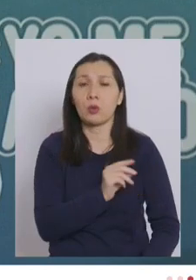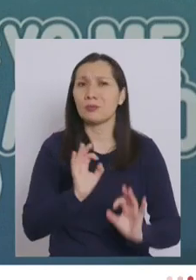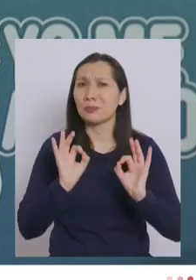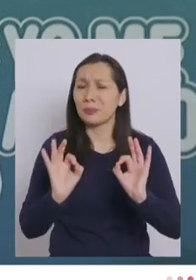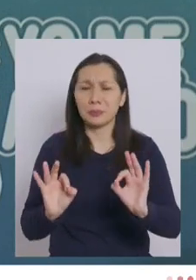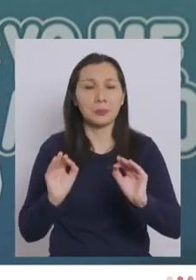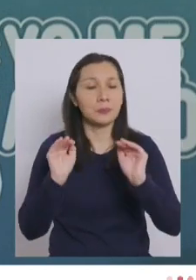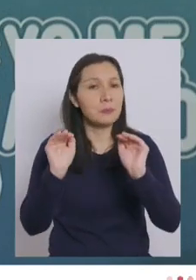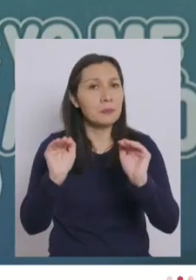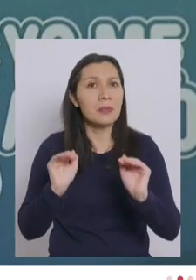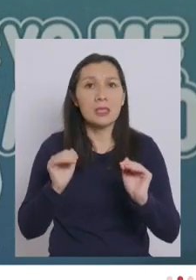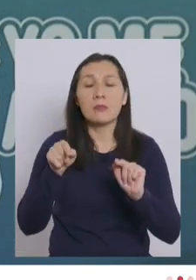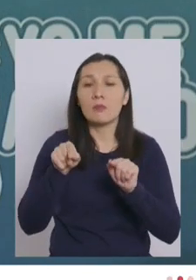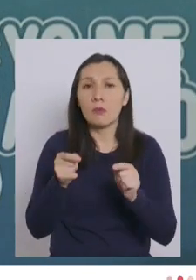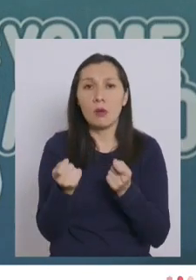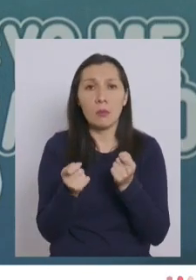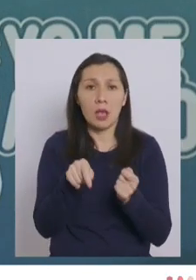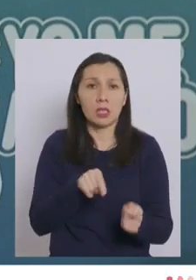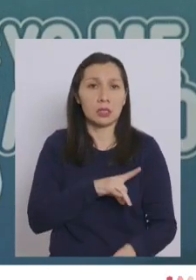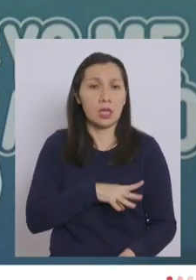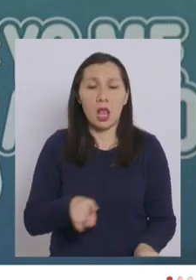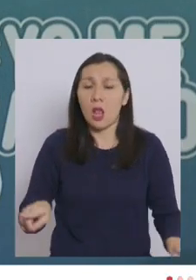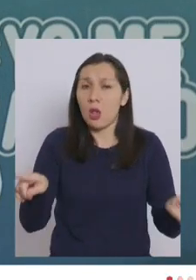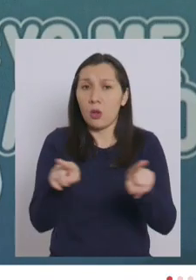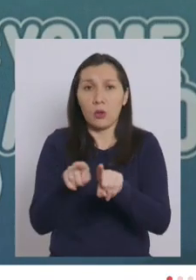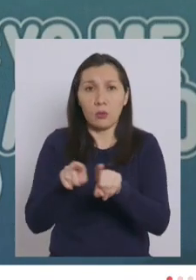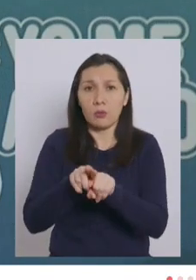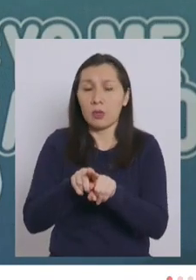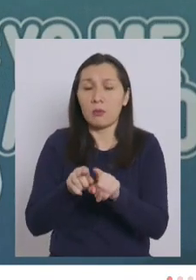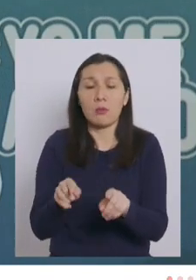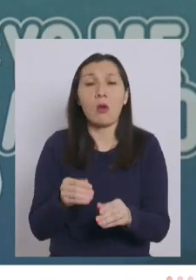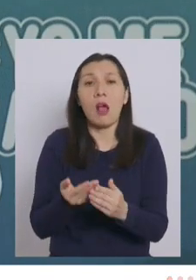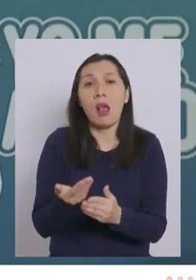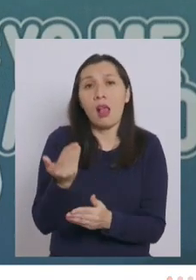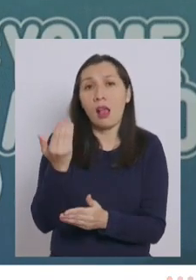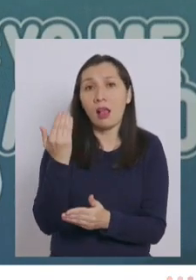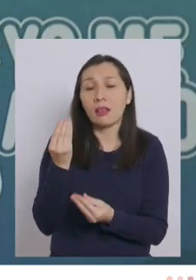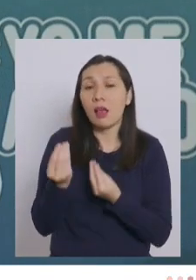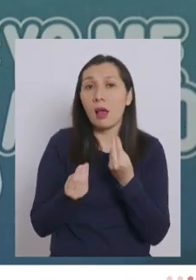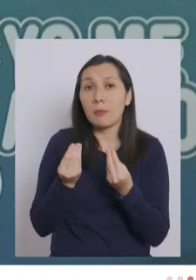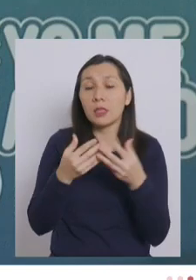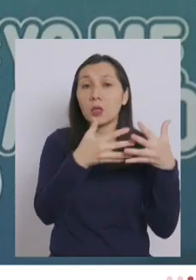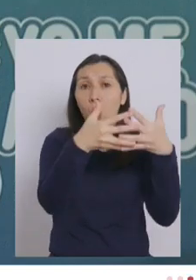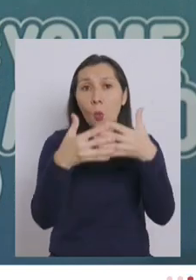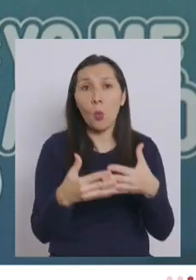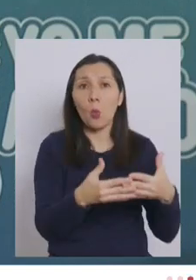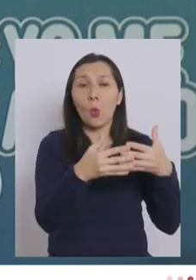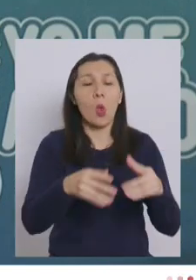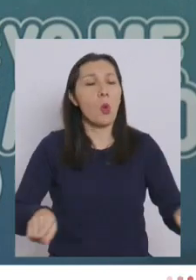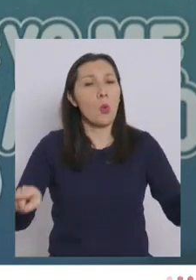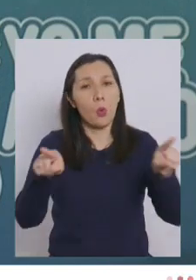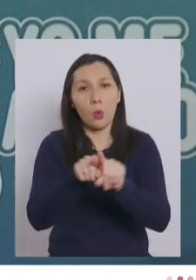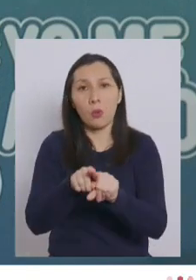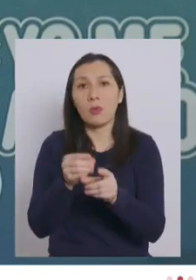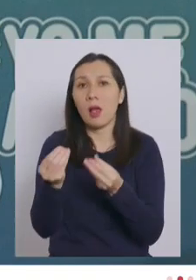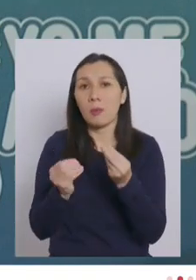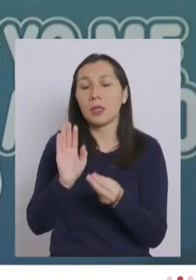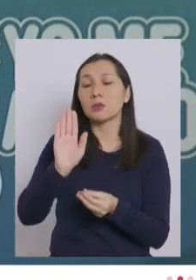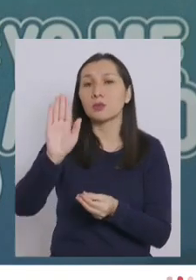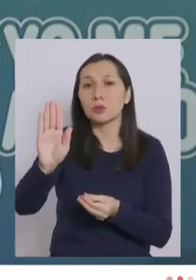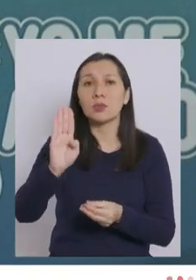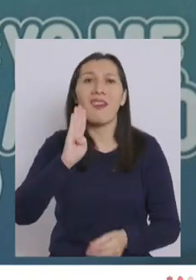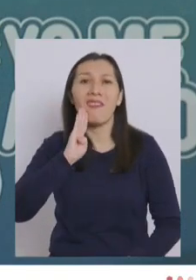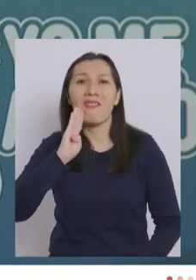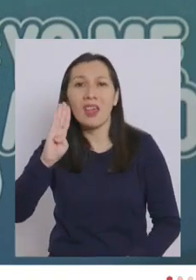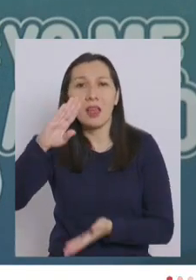exactamente lo que está pasando acá en Chile y lo mismo que pasó en Estados Unidos, que pasó en